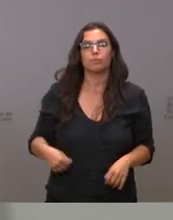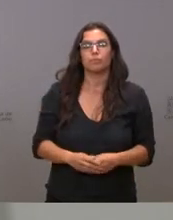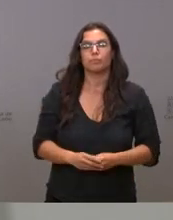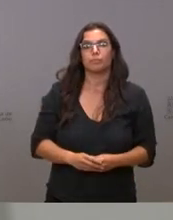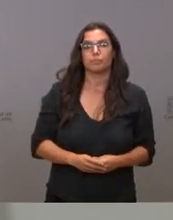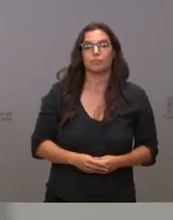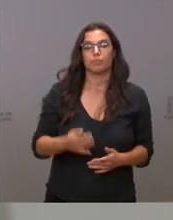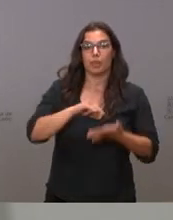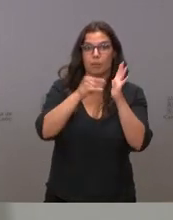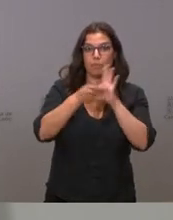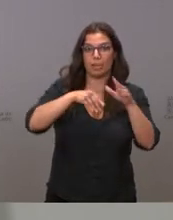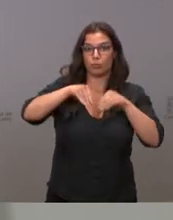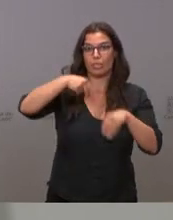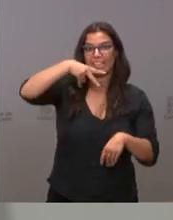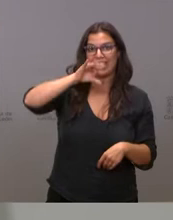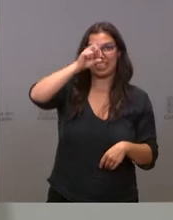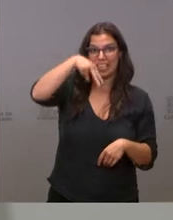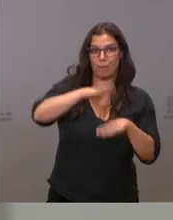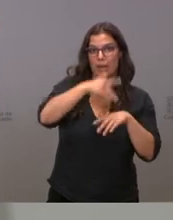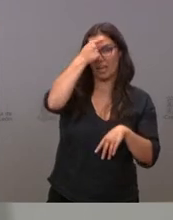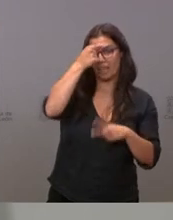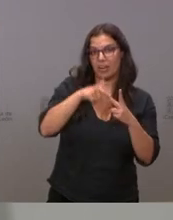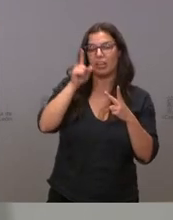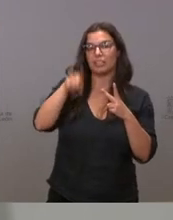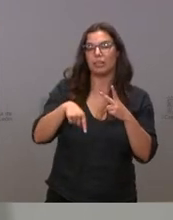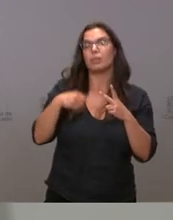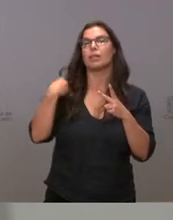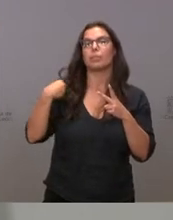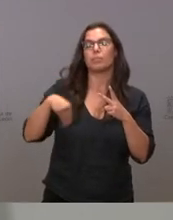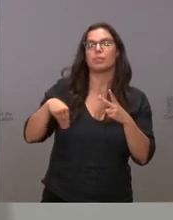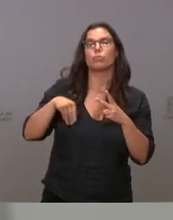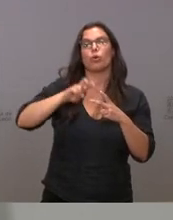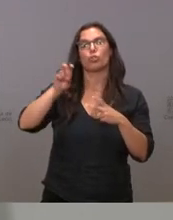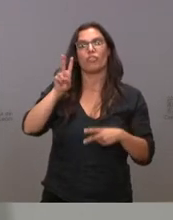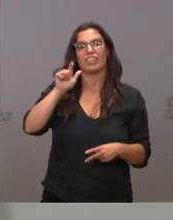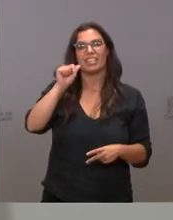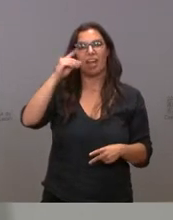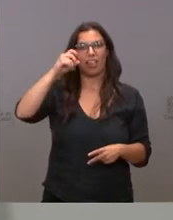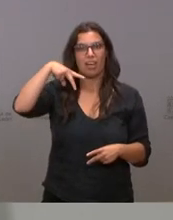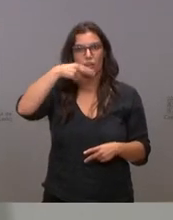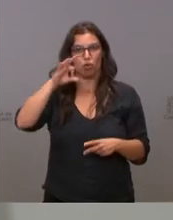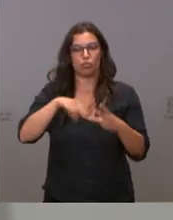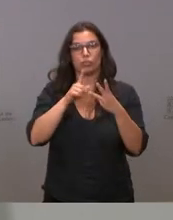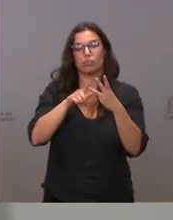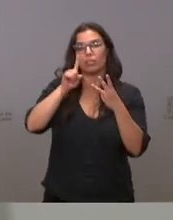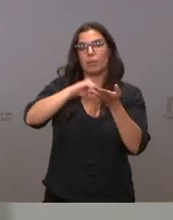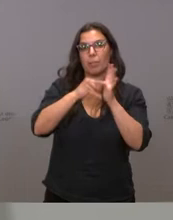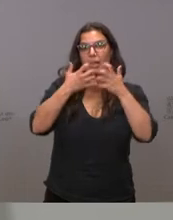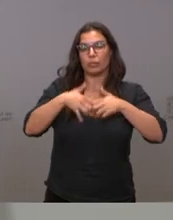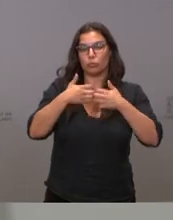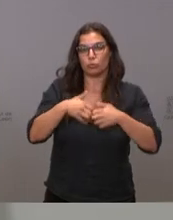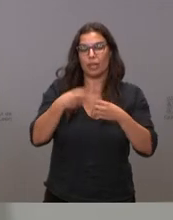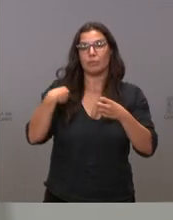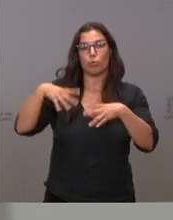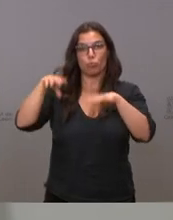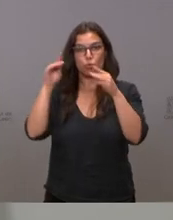consideración el plan industrial de Nissan para Ávila, el plan industrial del grupo Network Steel en Villadangos del Páramo, el plan industrial Cronospan en